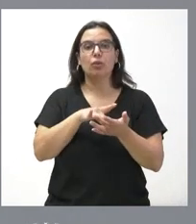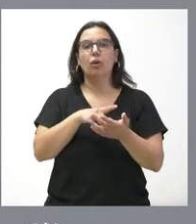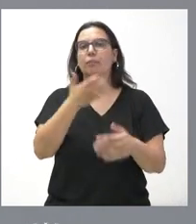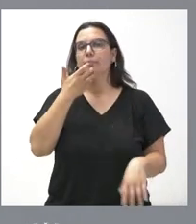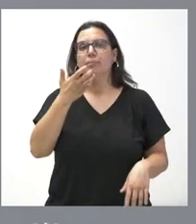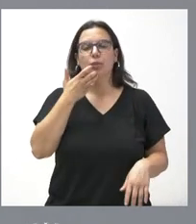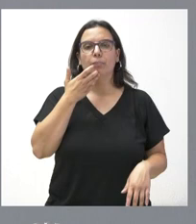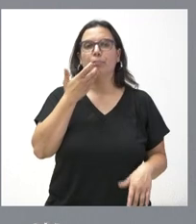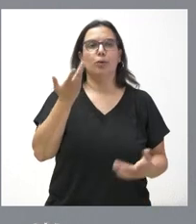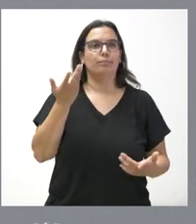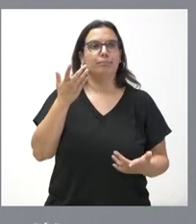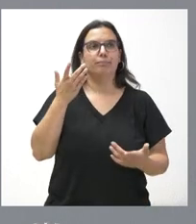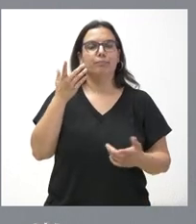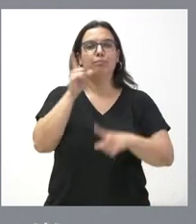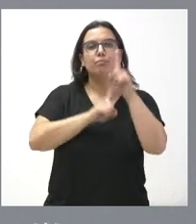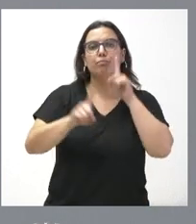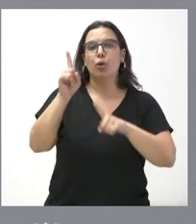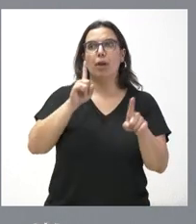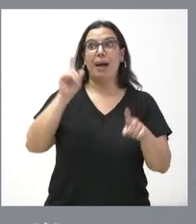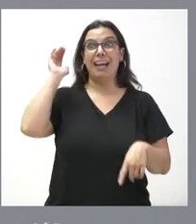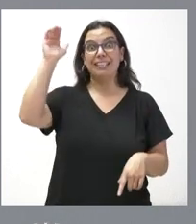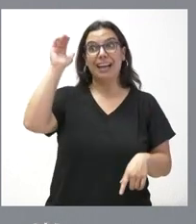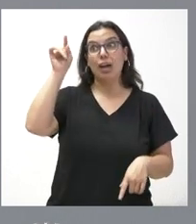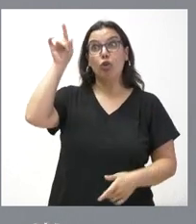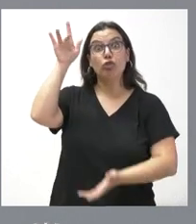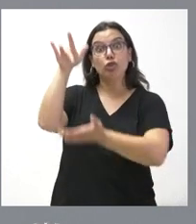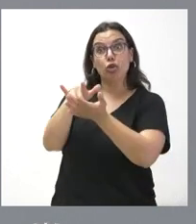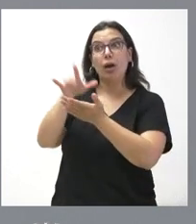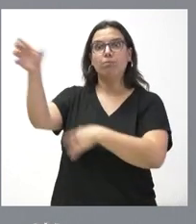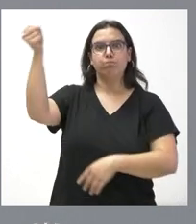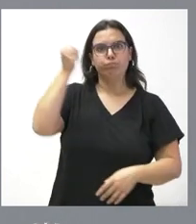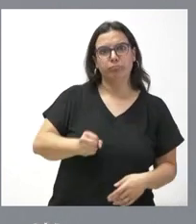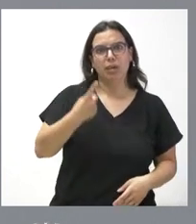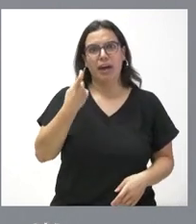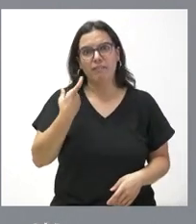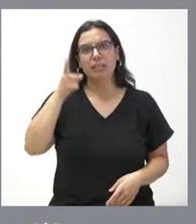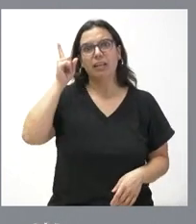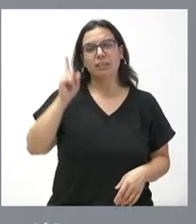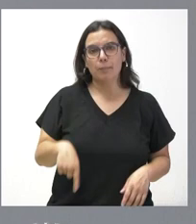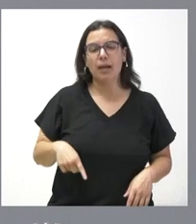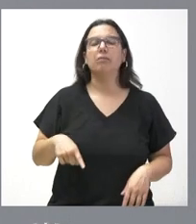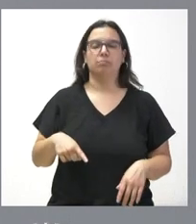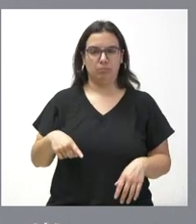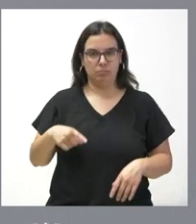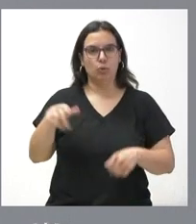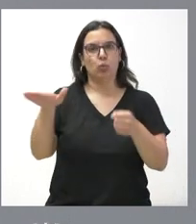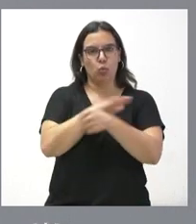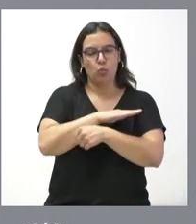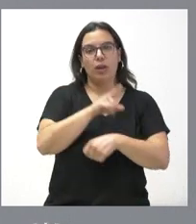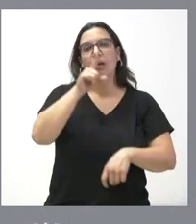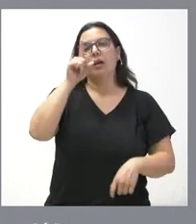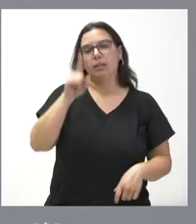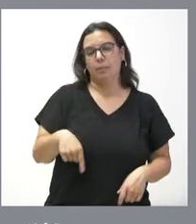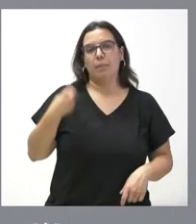o si se produjese alguna incidencia en el extranjero. Además, también se cubre la posible insolvencia por parte del intermediario